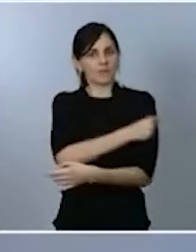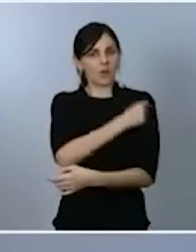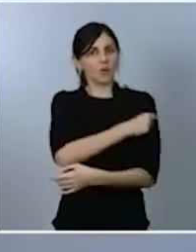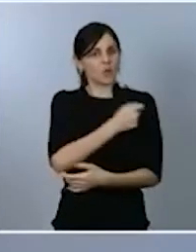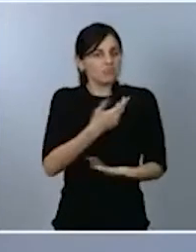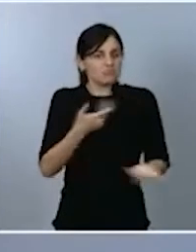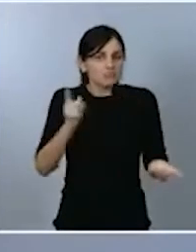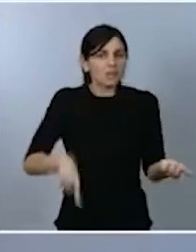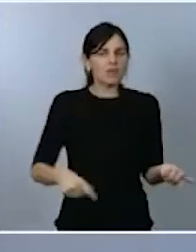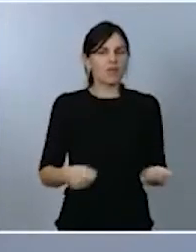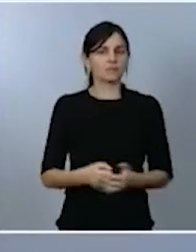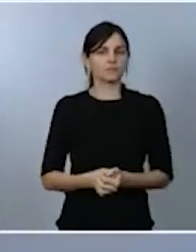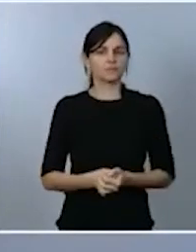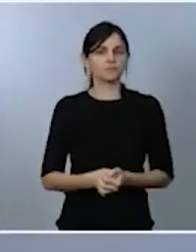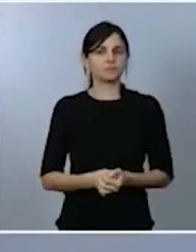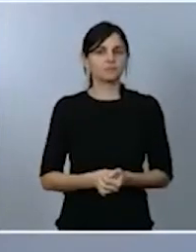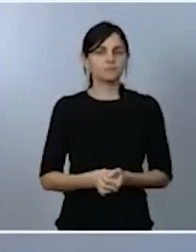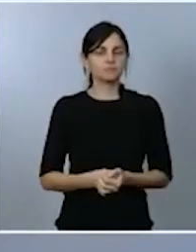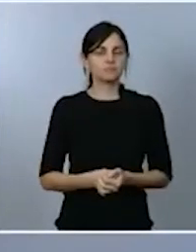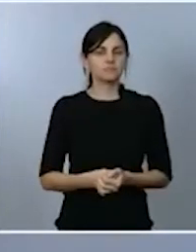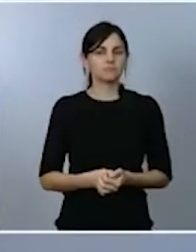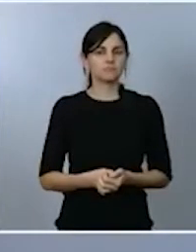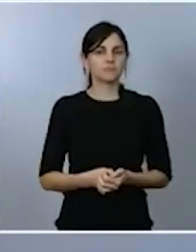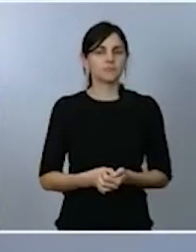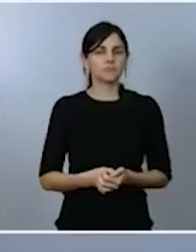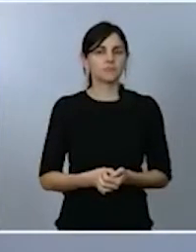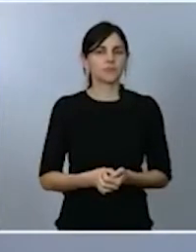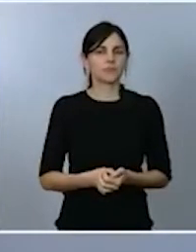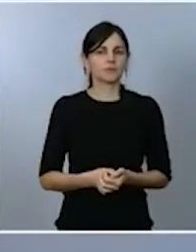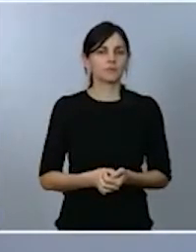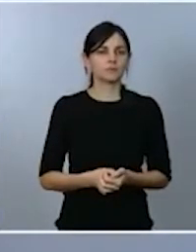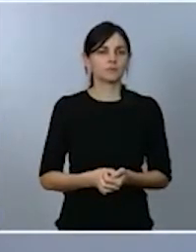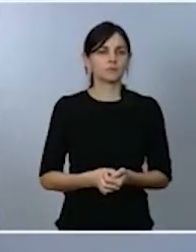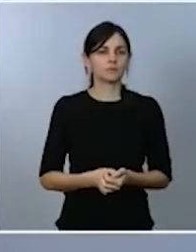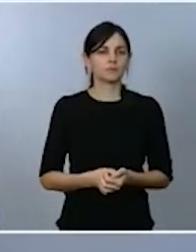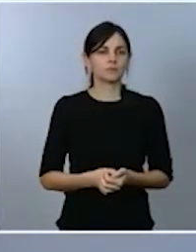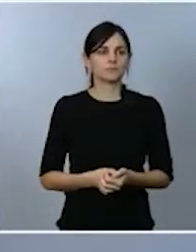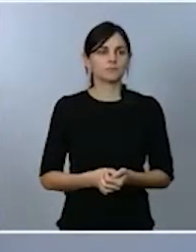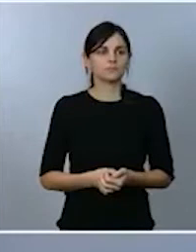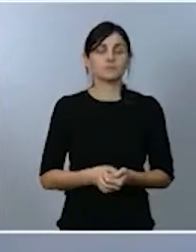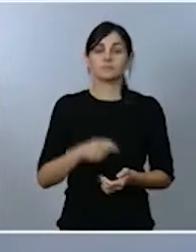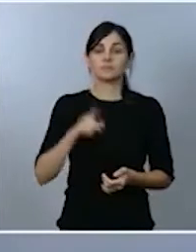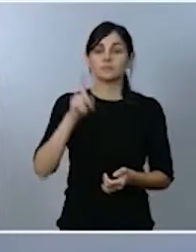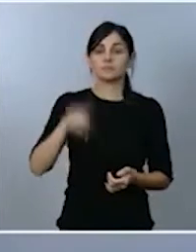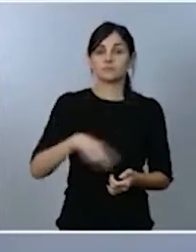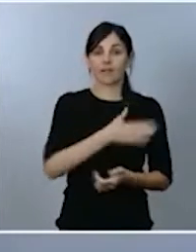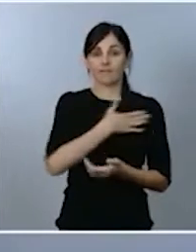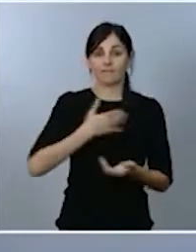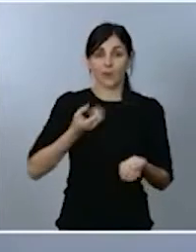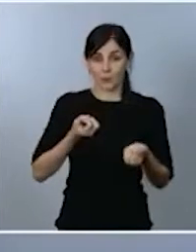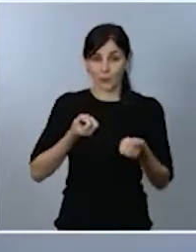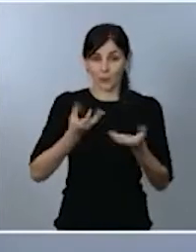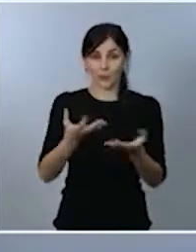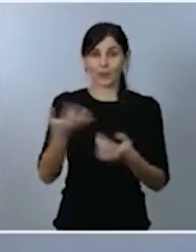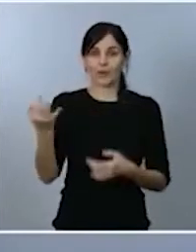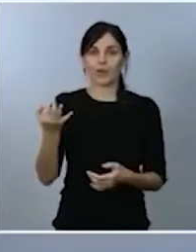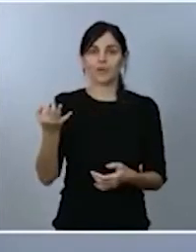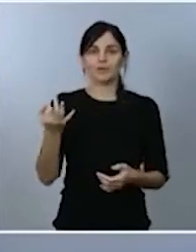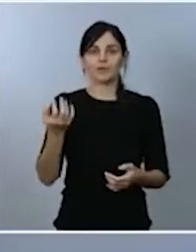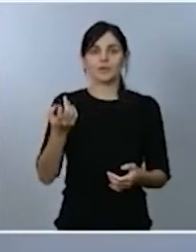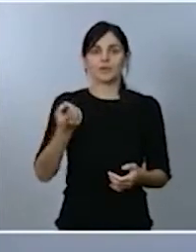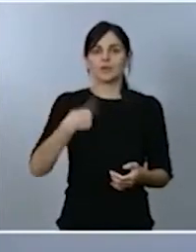las que se están desarrollando comercialmente en el mundo. También me gustaría destacar que no nos hemos limitado a la ciencia. Tenemos unos